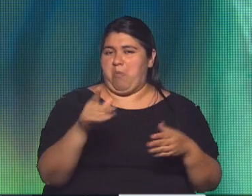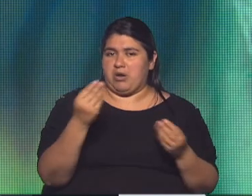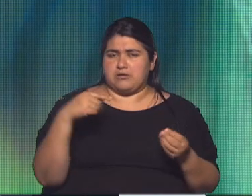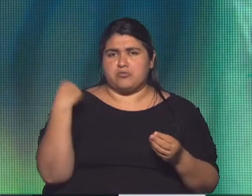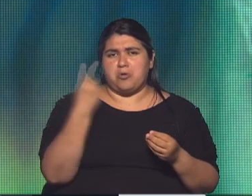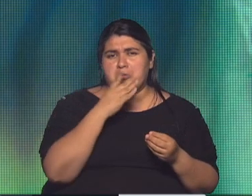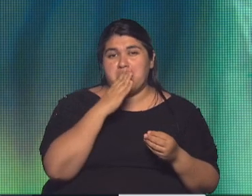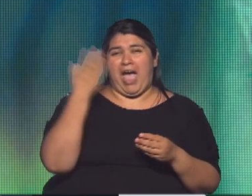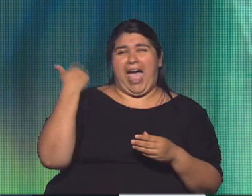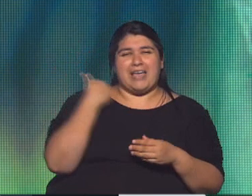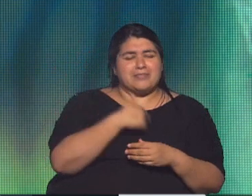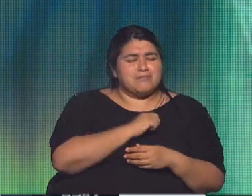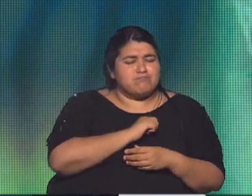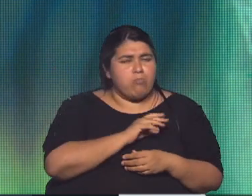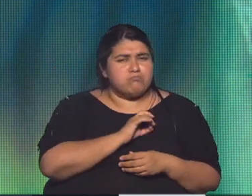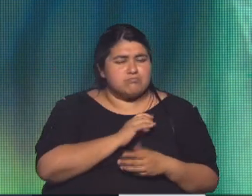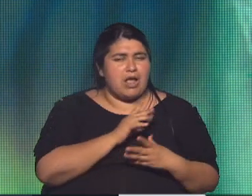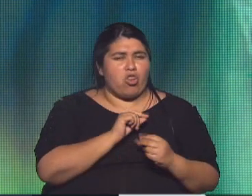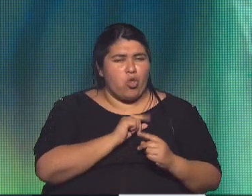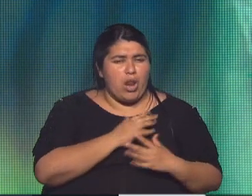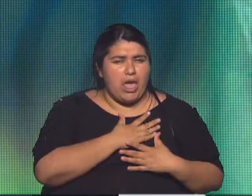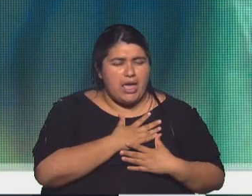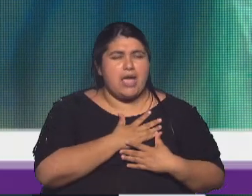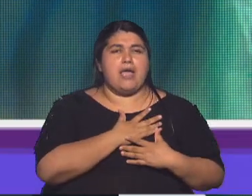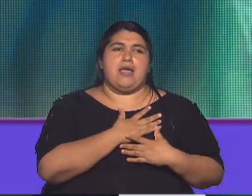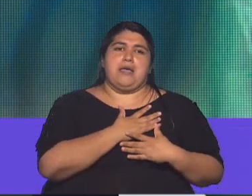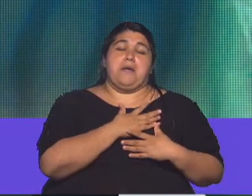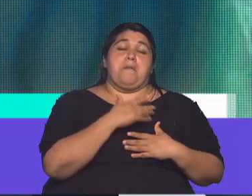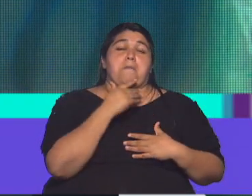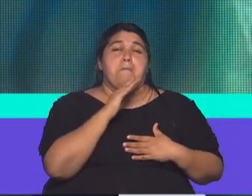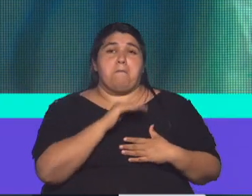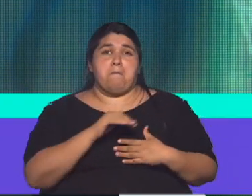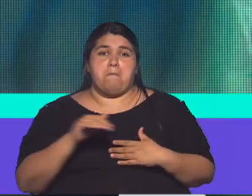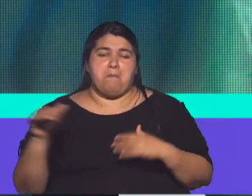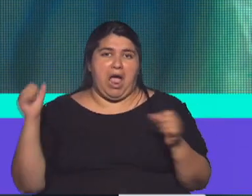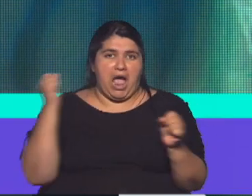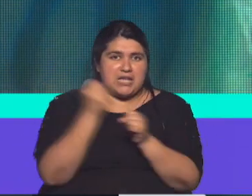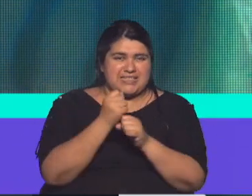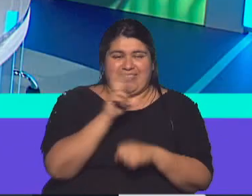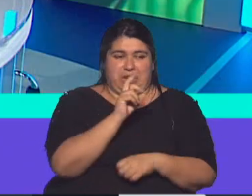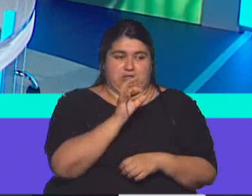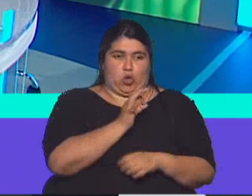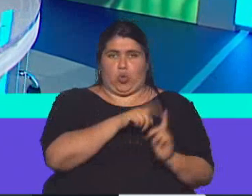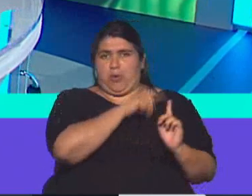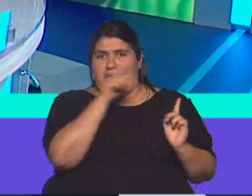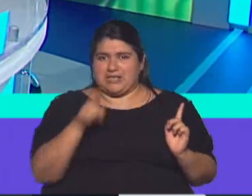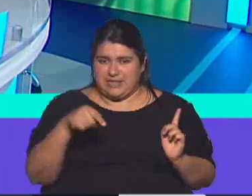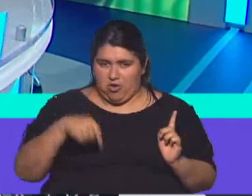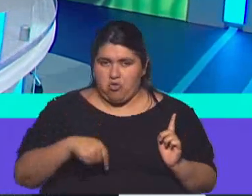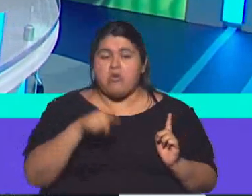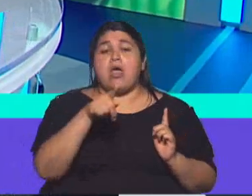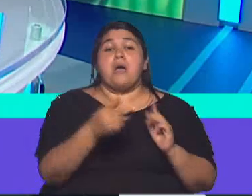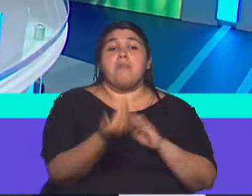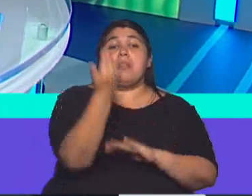silencio hubo después de la asociación cardíaca de tubo, que la alejó de las canchas desde el 30 de octubre. Bueno, apareció en las redes sociales,